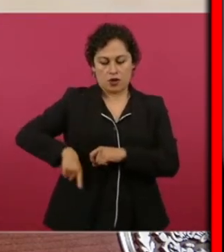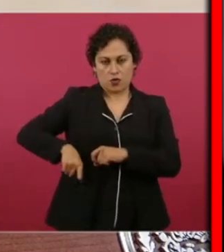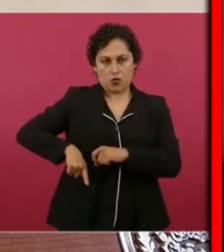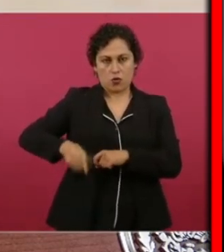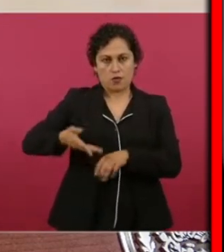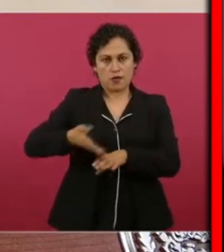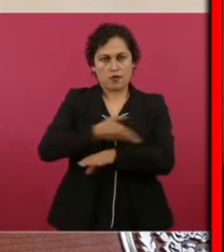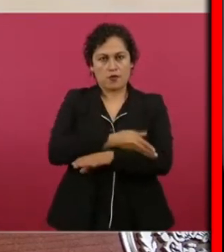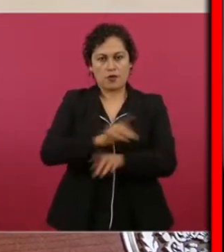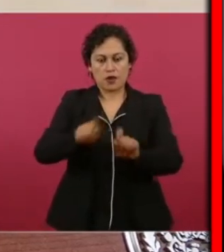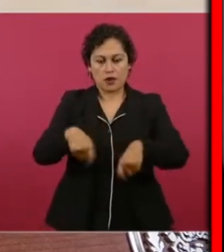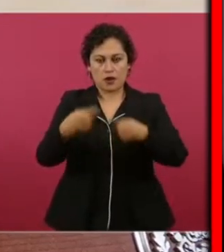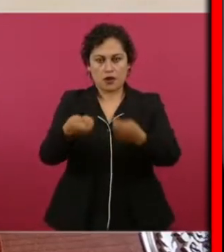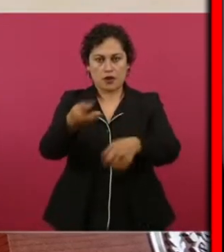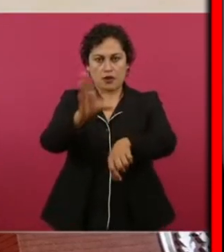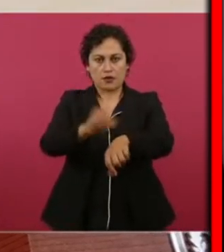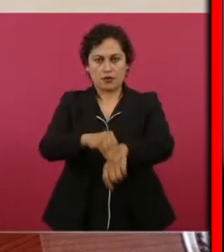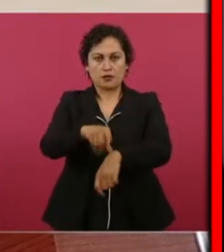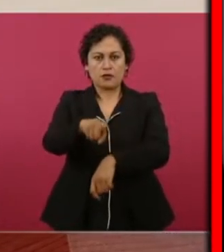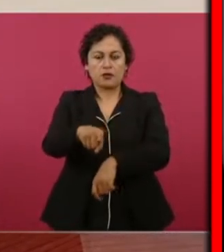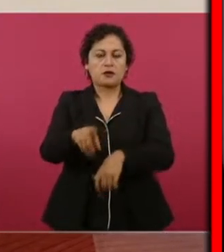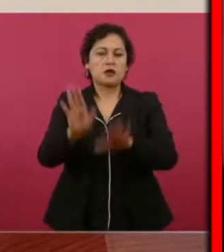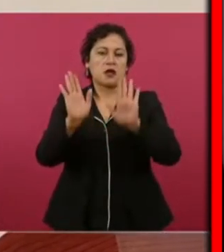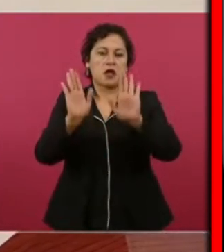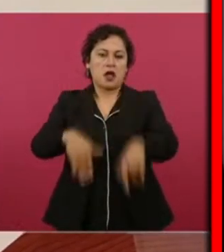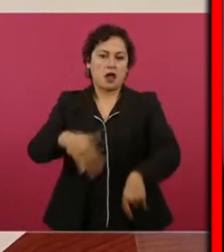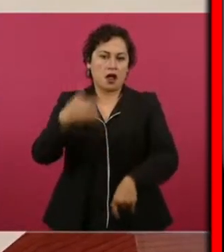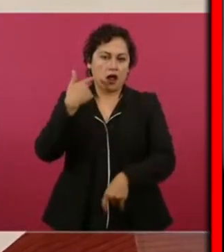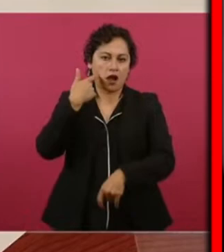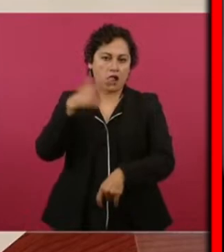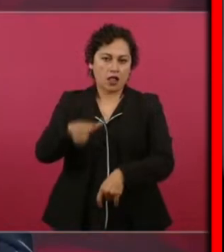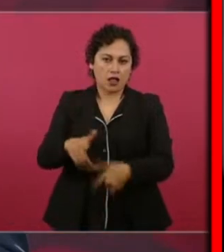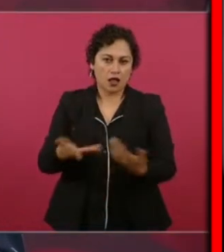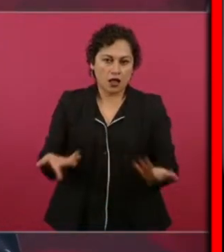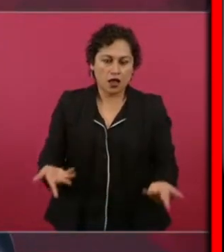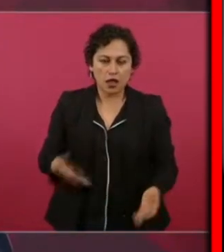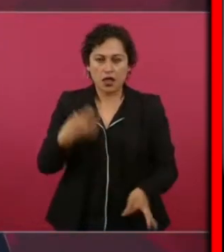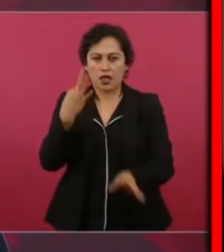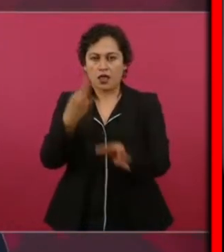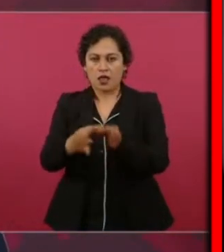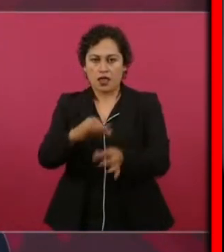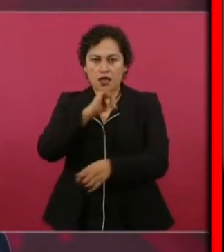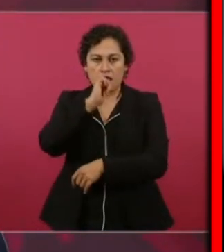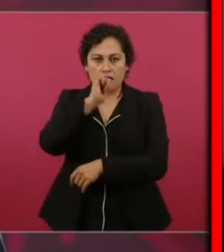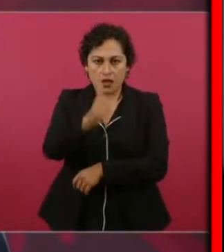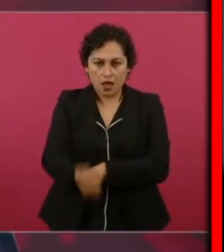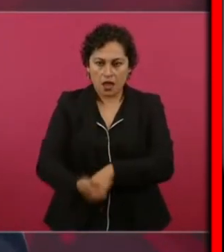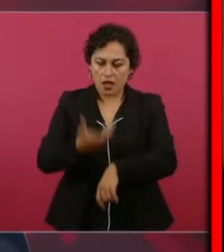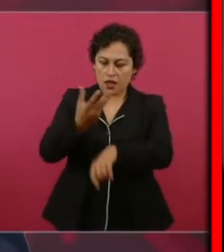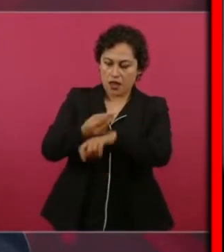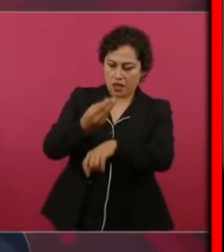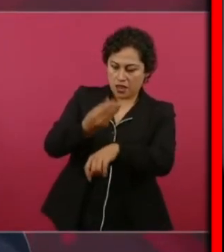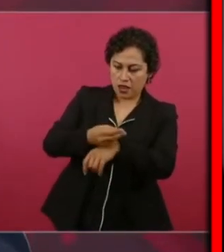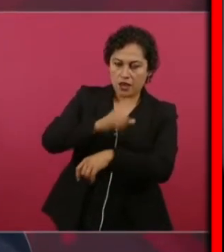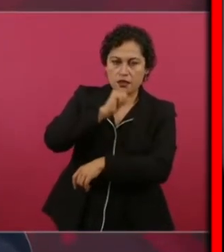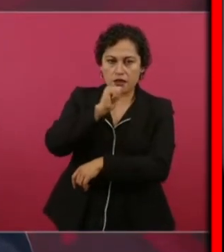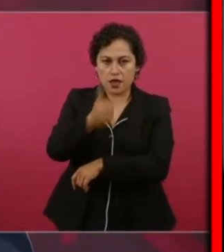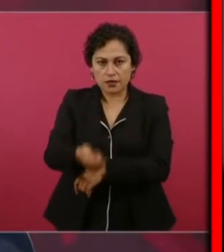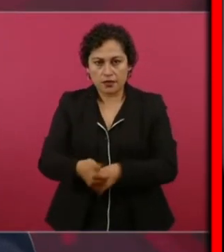no cumplen, no le dan mantenimiento al acueducto